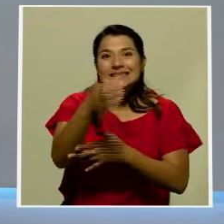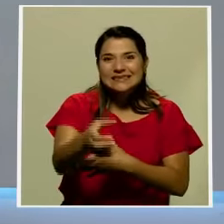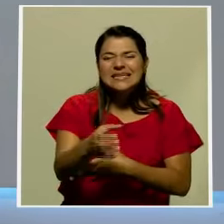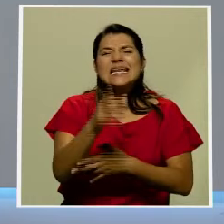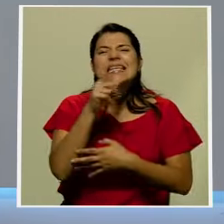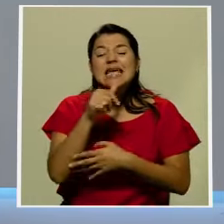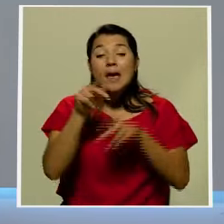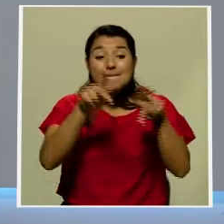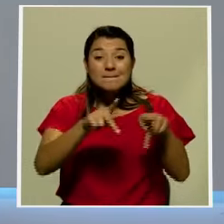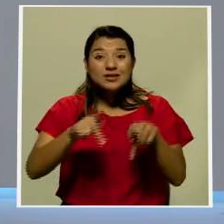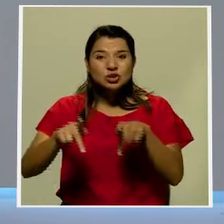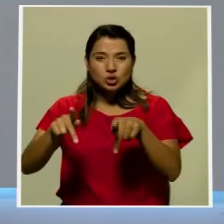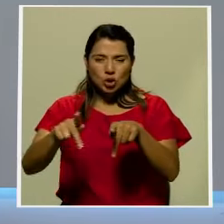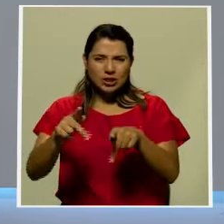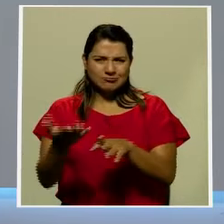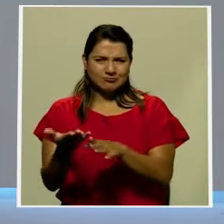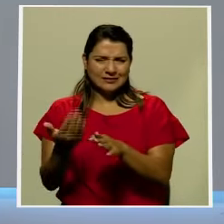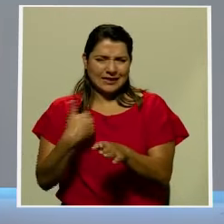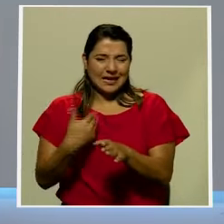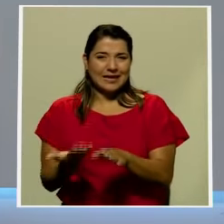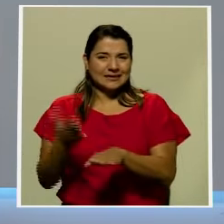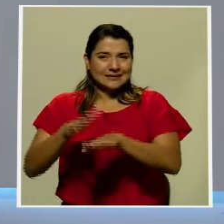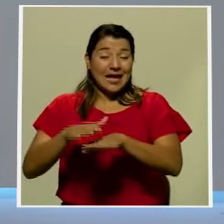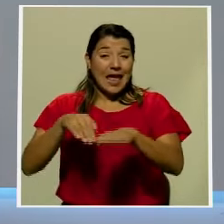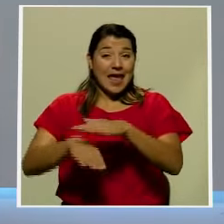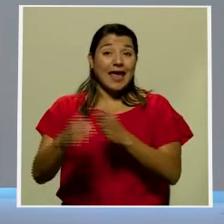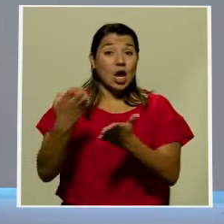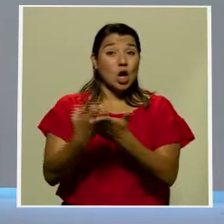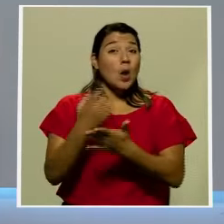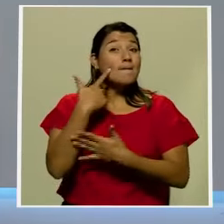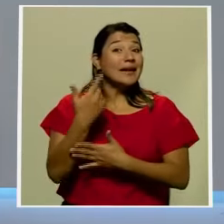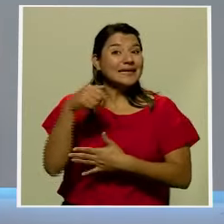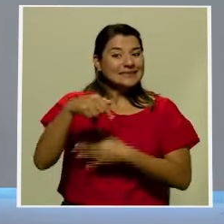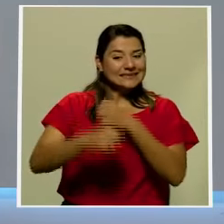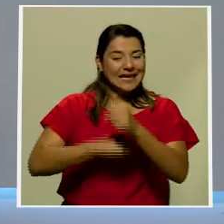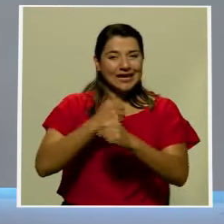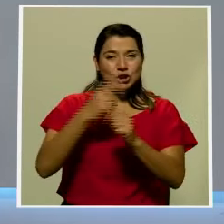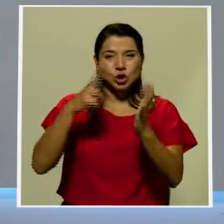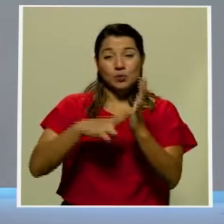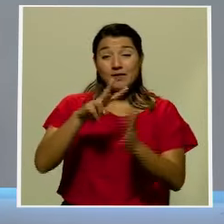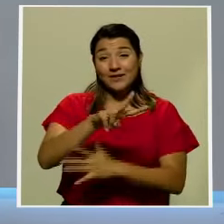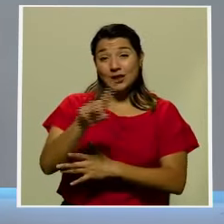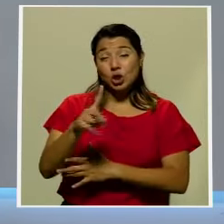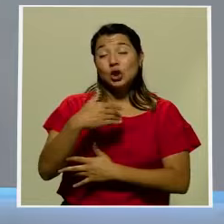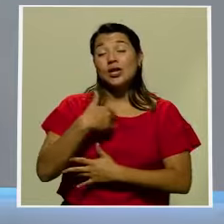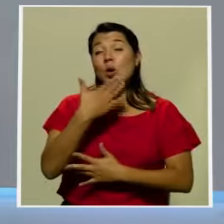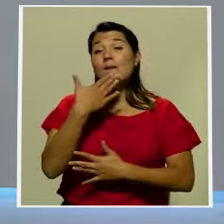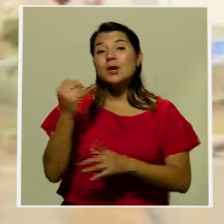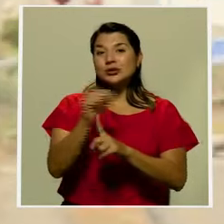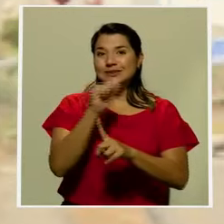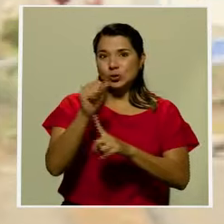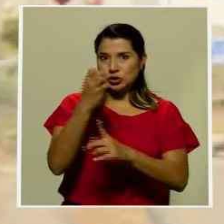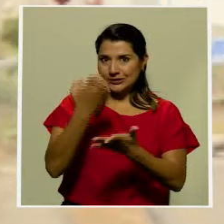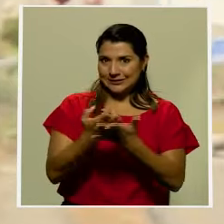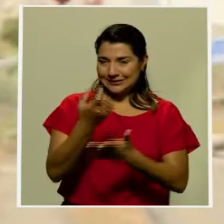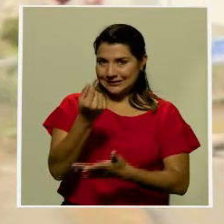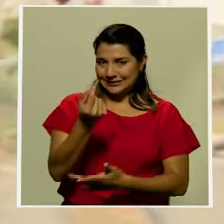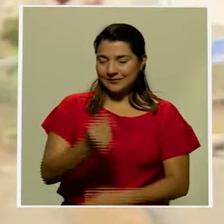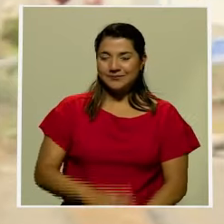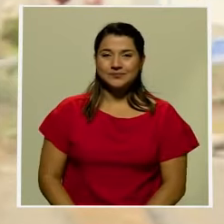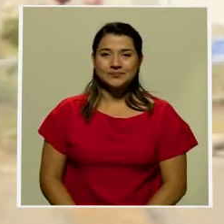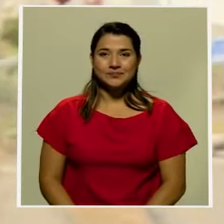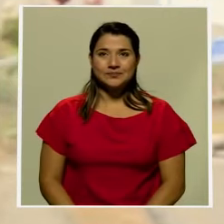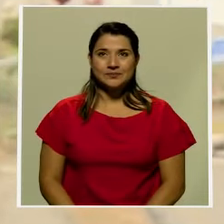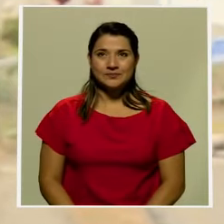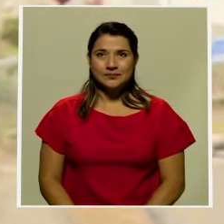especialistas en economía para que usted pueda tener este 2021 una buena estabilidad financiera. Usted se ha